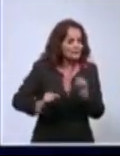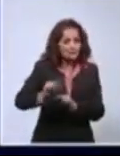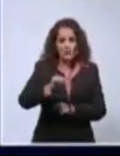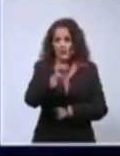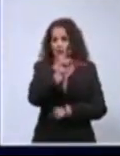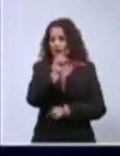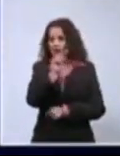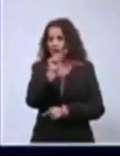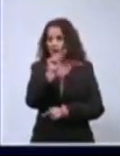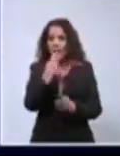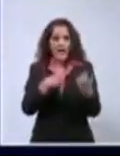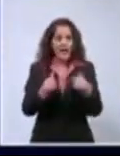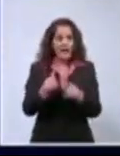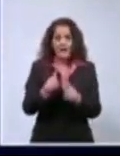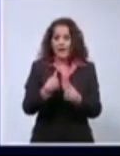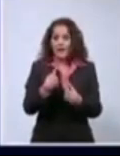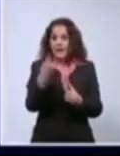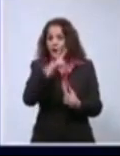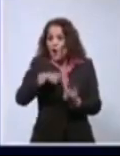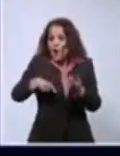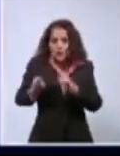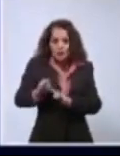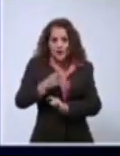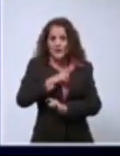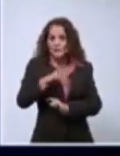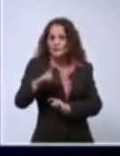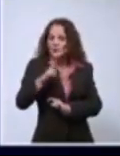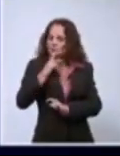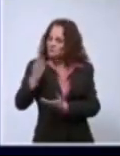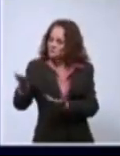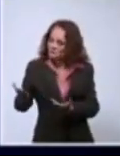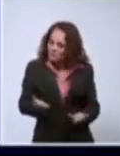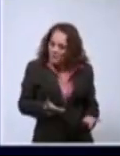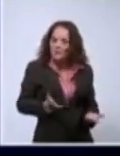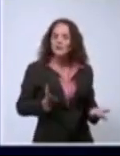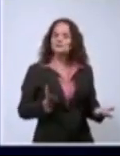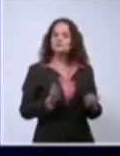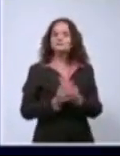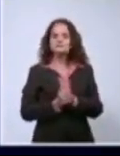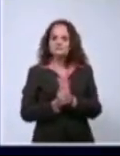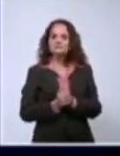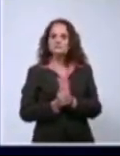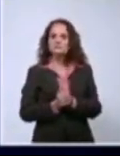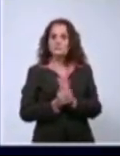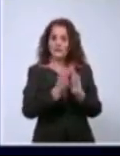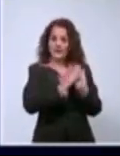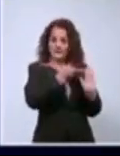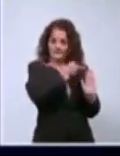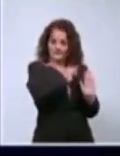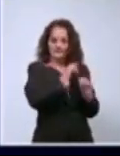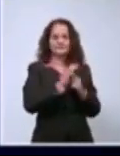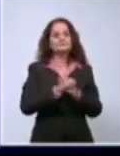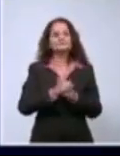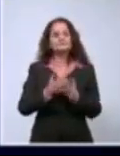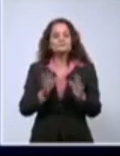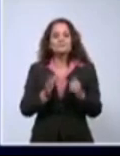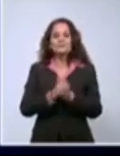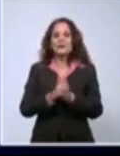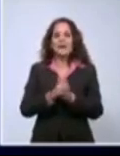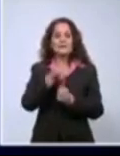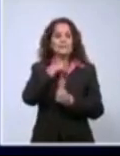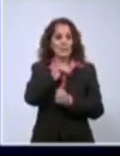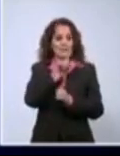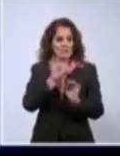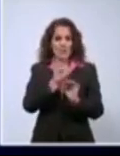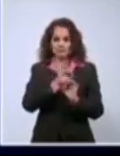está bienvenido. Hicieron un parón hace unos meses atrás. Bueno, resulta ser que cuando se hizo ese